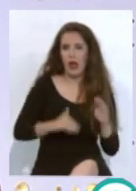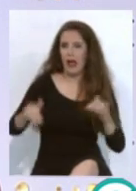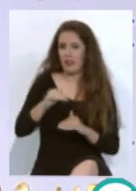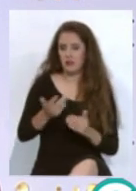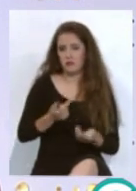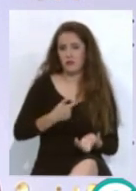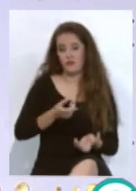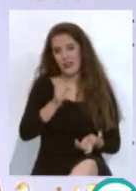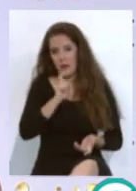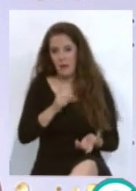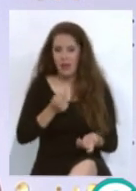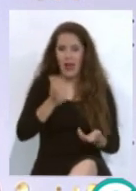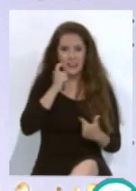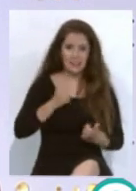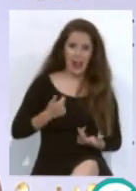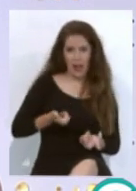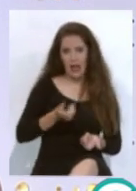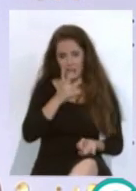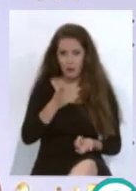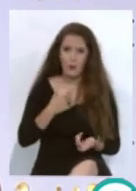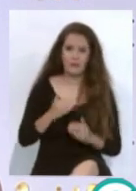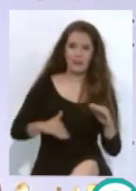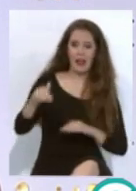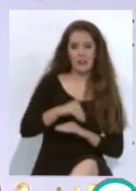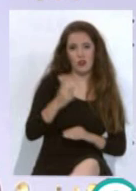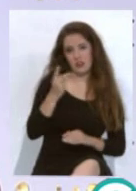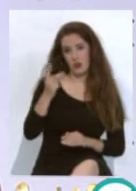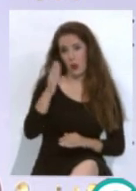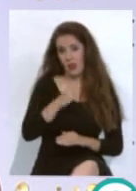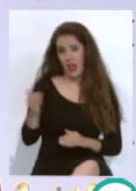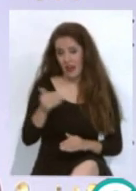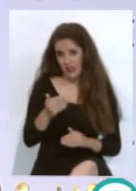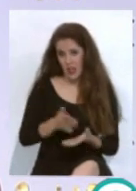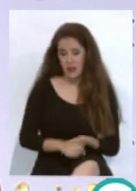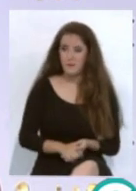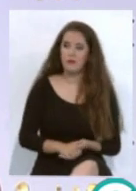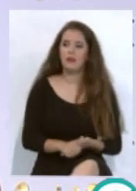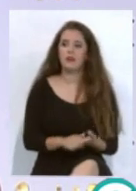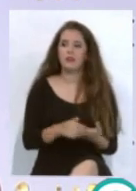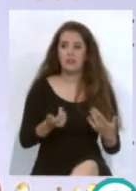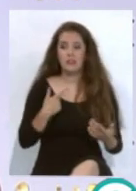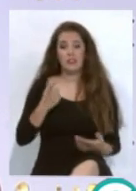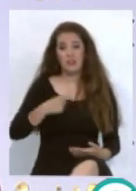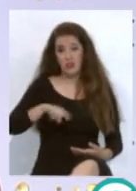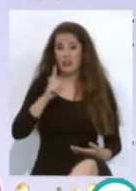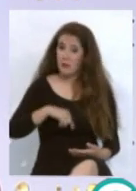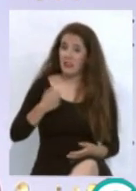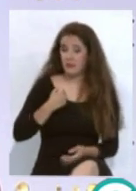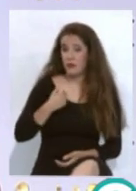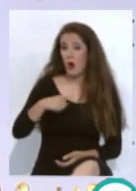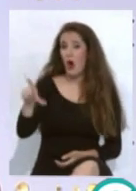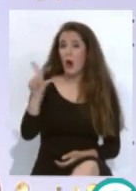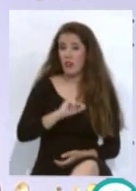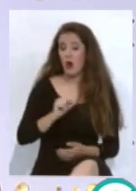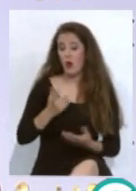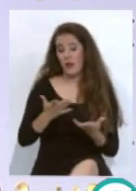envía sana por ese doble ascenso, ¿no? Porque vienen de segunda vez, tuvimos nosotros también nuestra opción en ese play-off que jugamos contra el Tenerife,